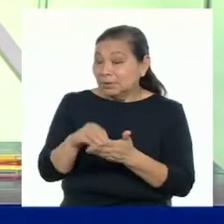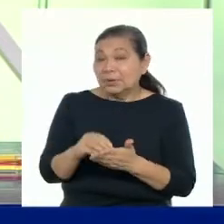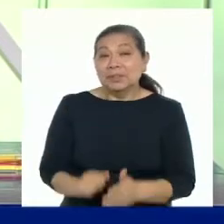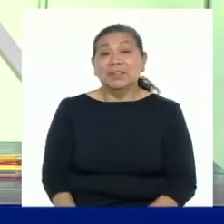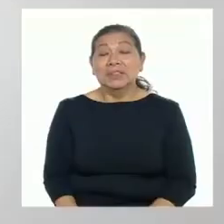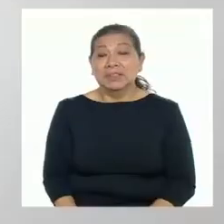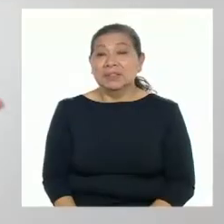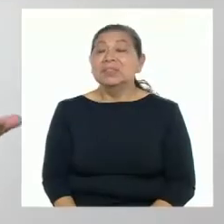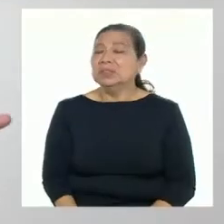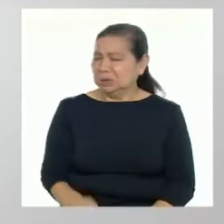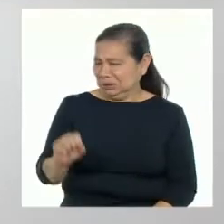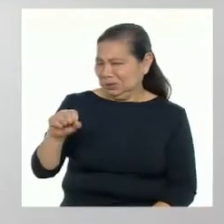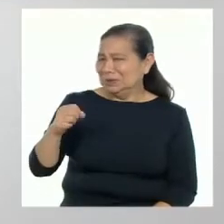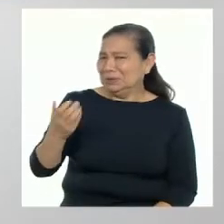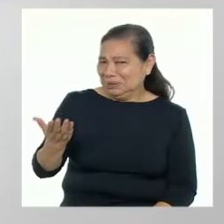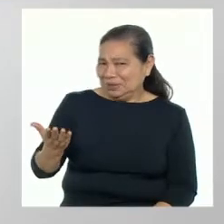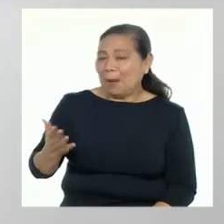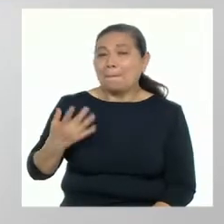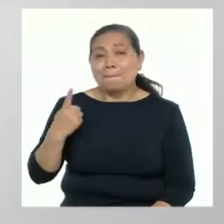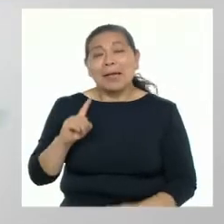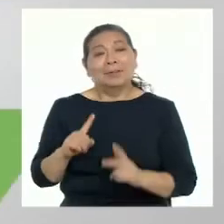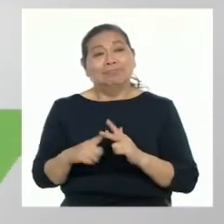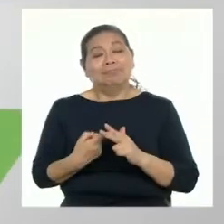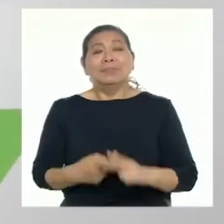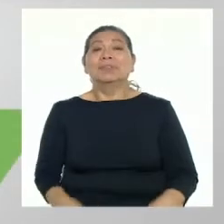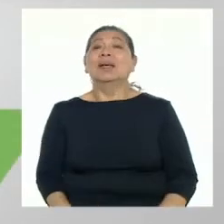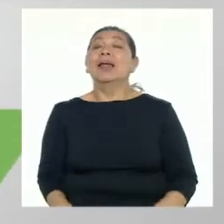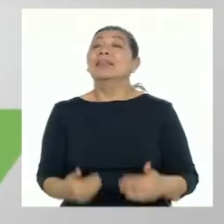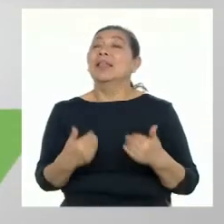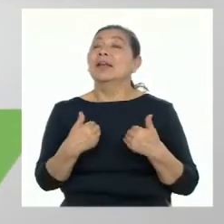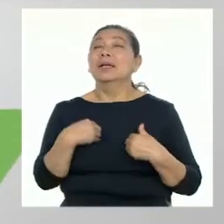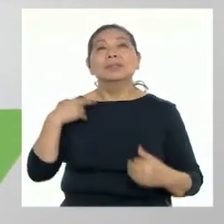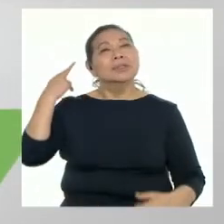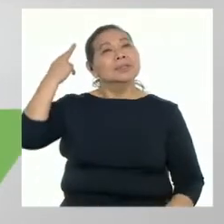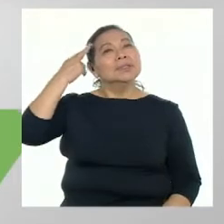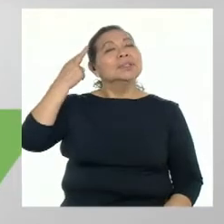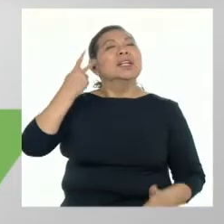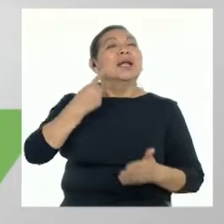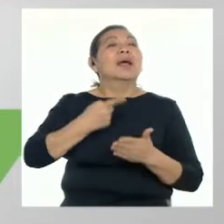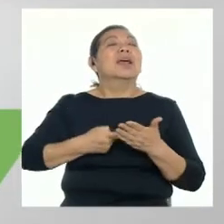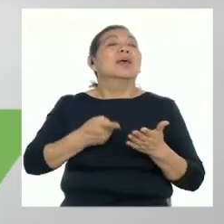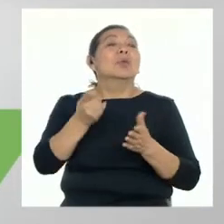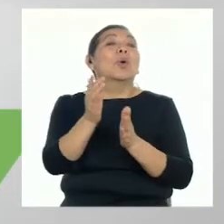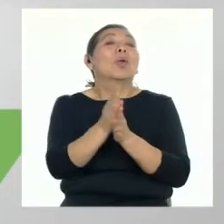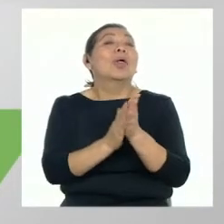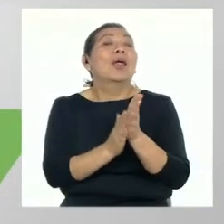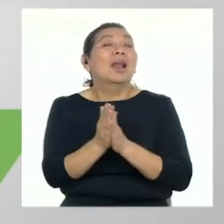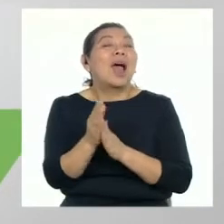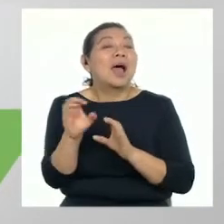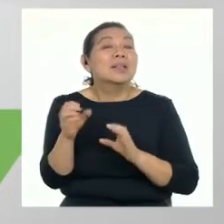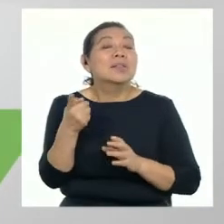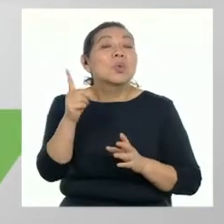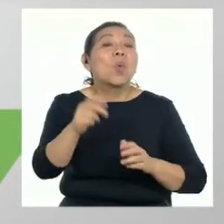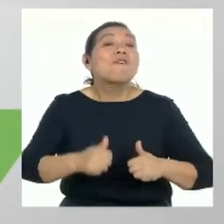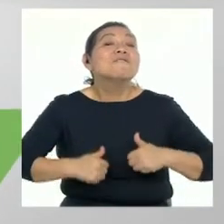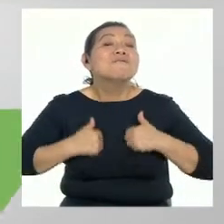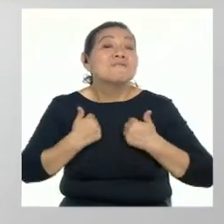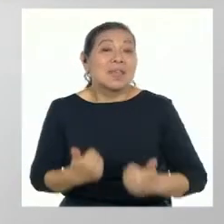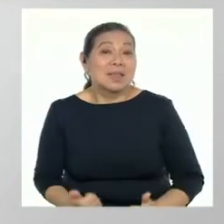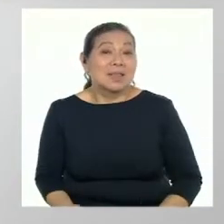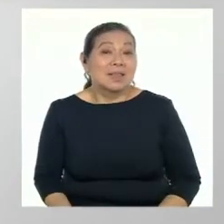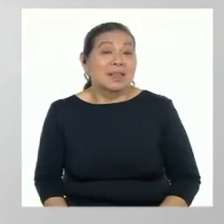nuestras metas? Por supuesto. Para empezar, debemos reflexionar sobre lo que deseamos ser y hacer en la vida.